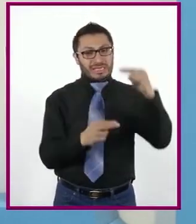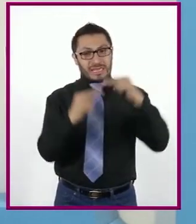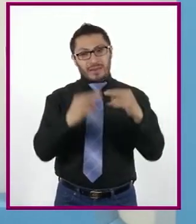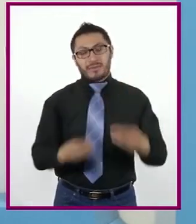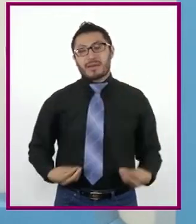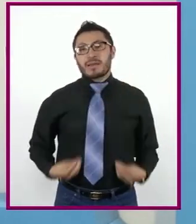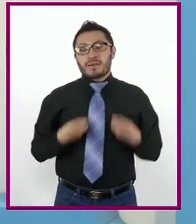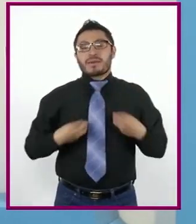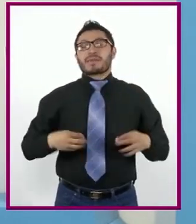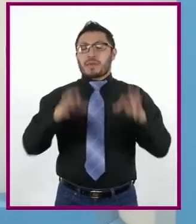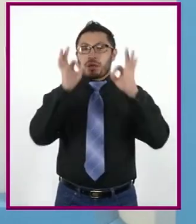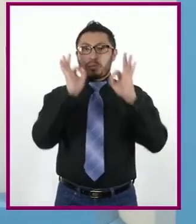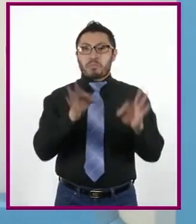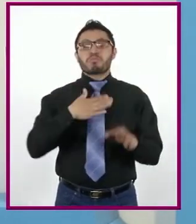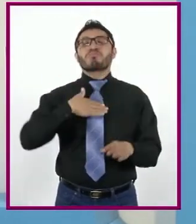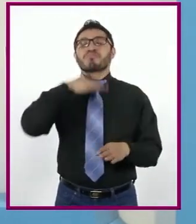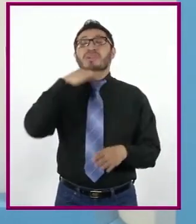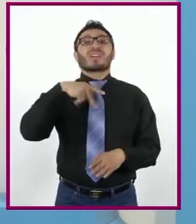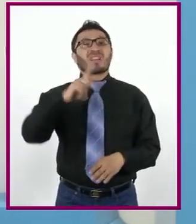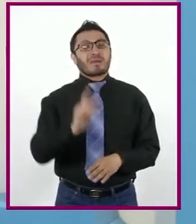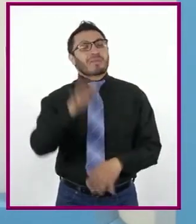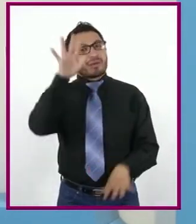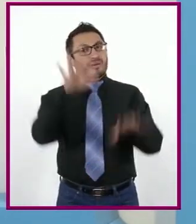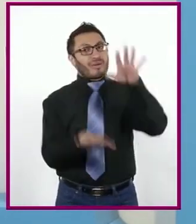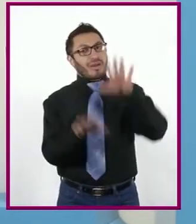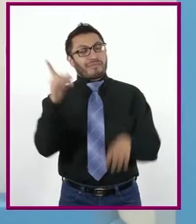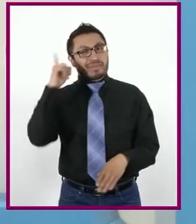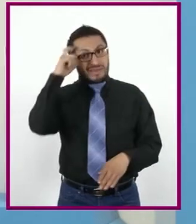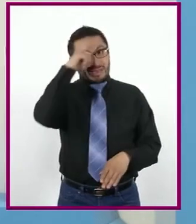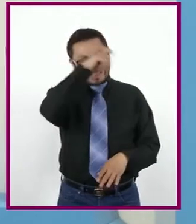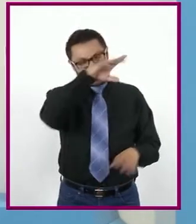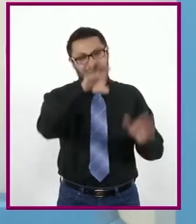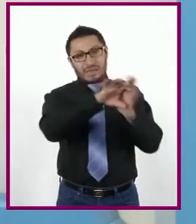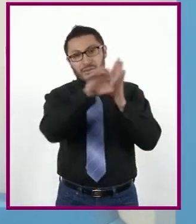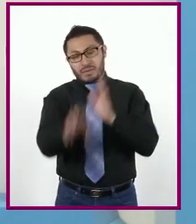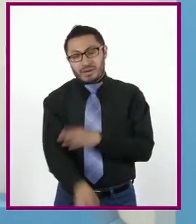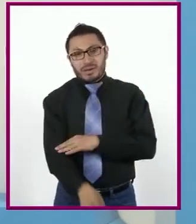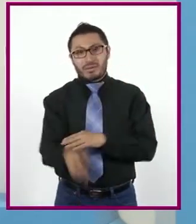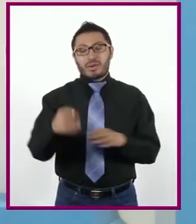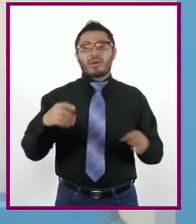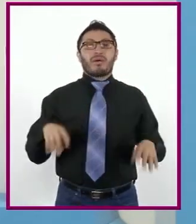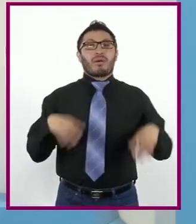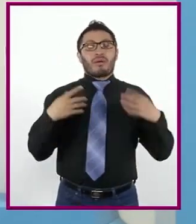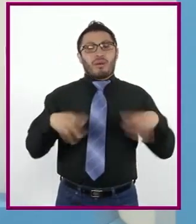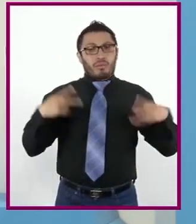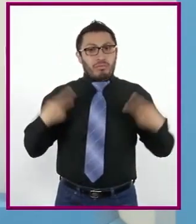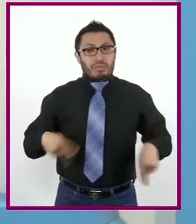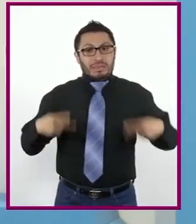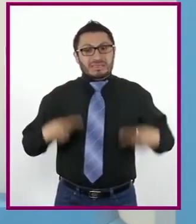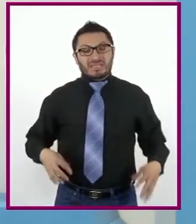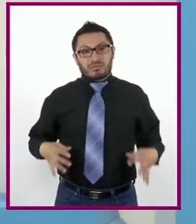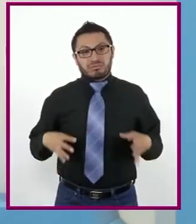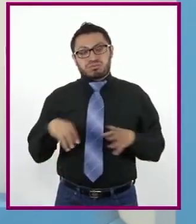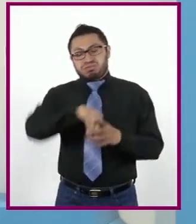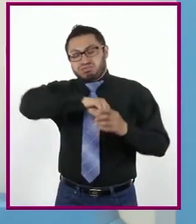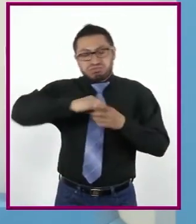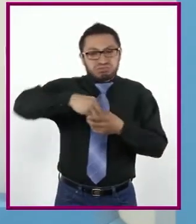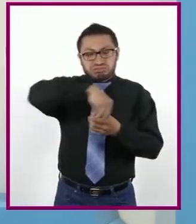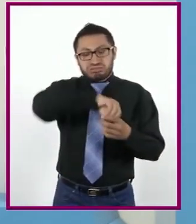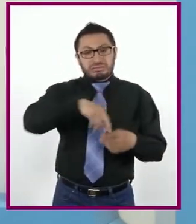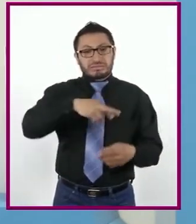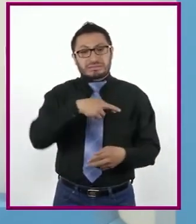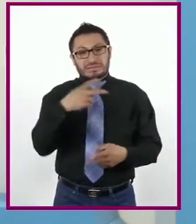embargo, esto no siempre es posible debido a factores como los índices de población alto, riqueza mal